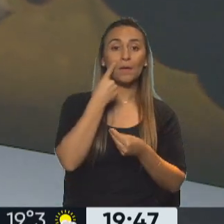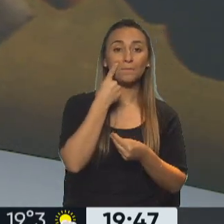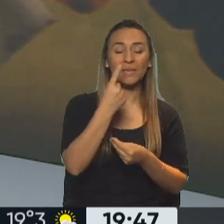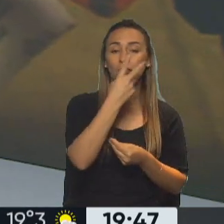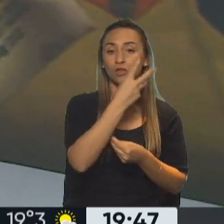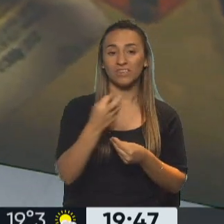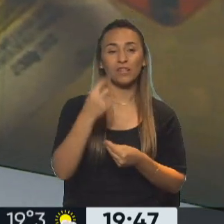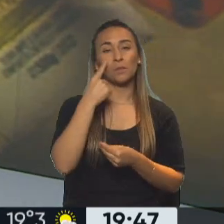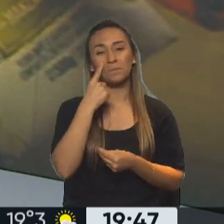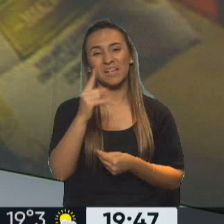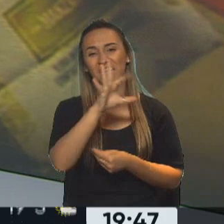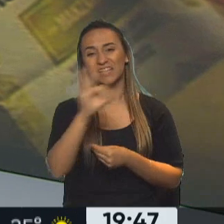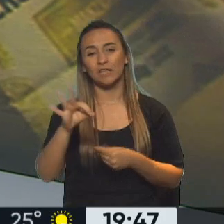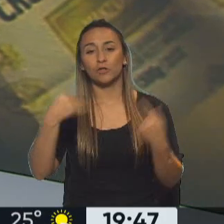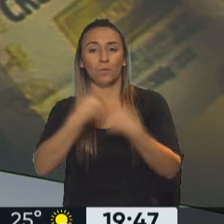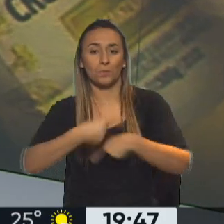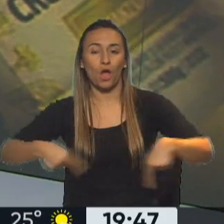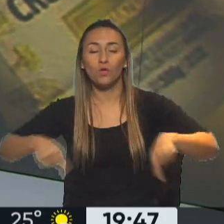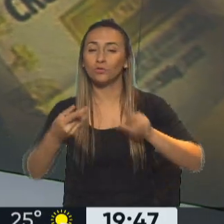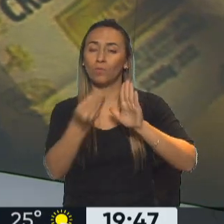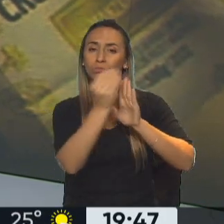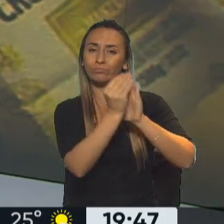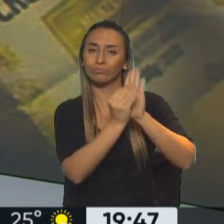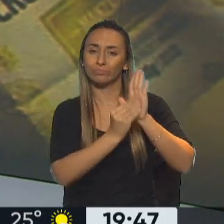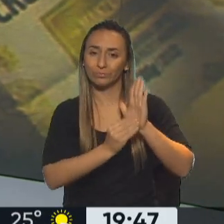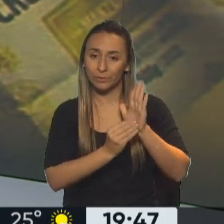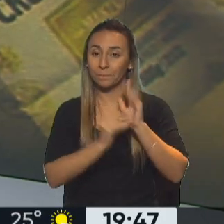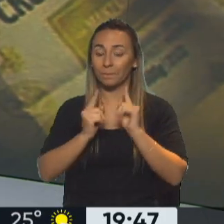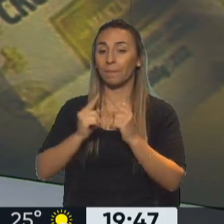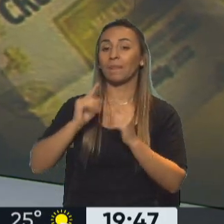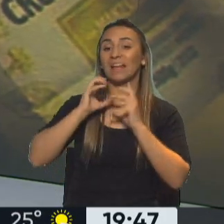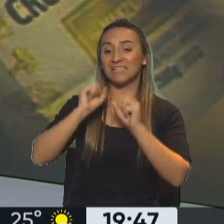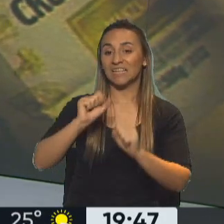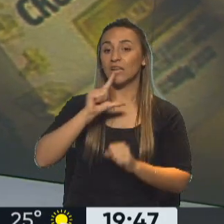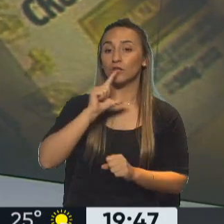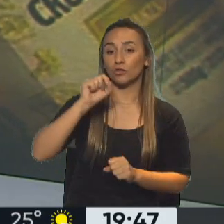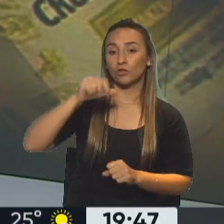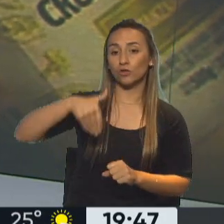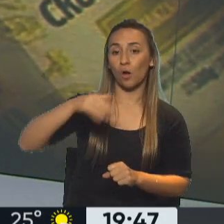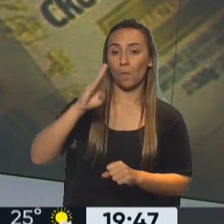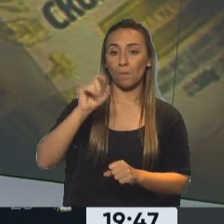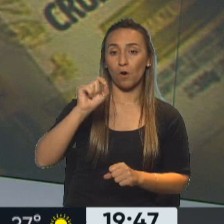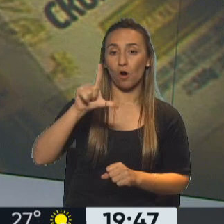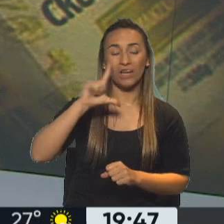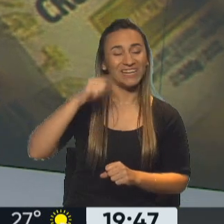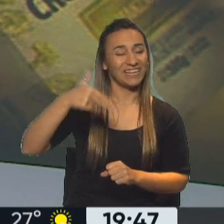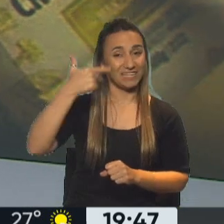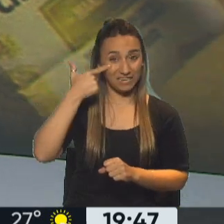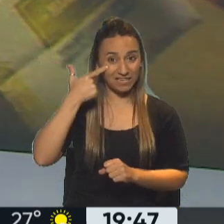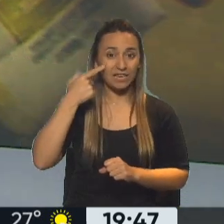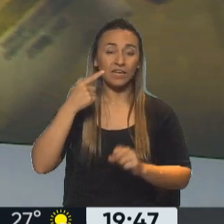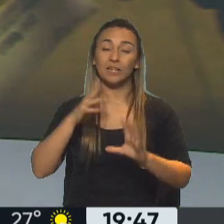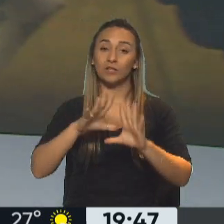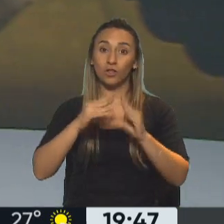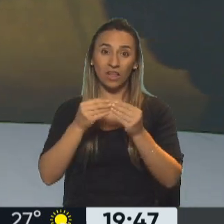dicho por el Secretario de Comercio Interior, Matías Tombolini, es triplicando, te diría, la cantidad de productos